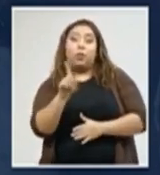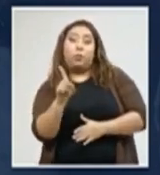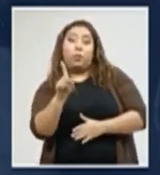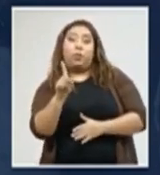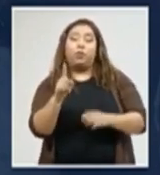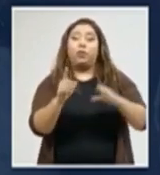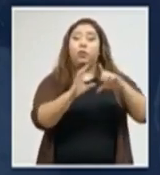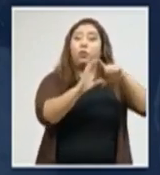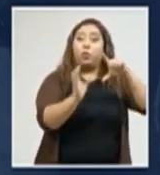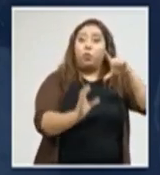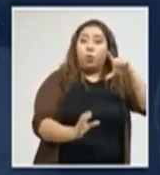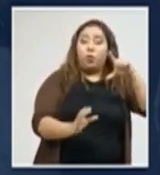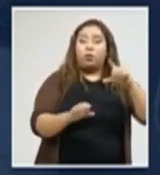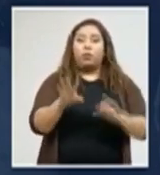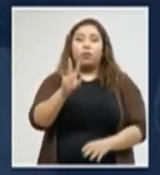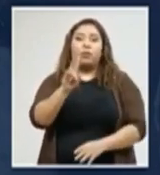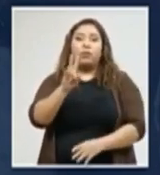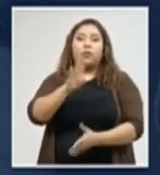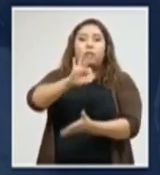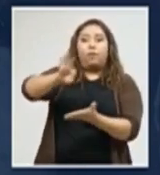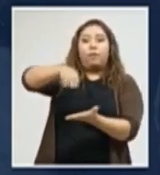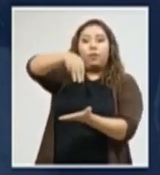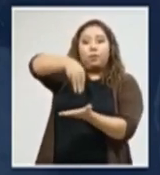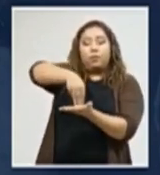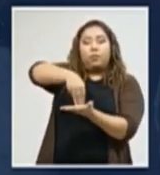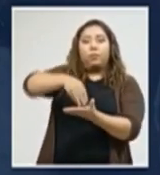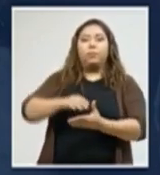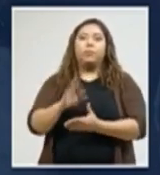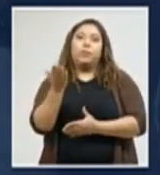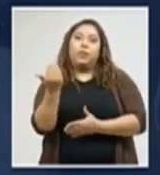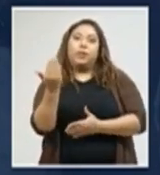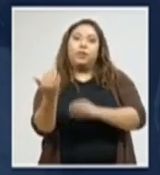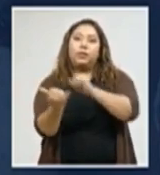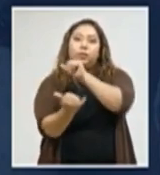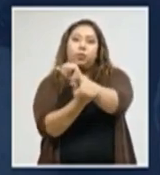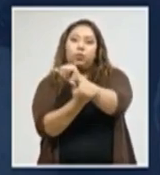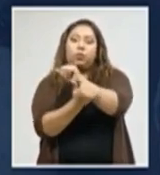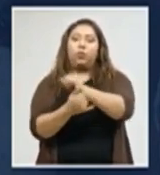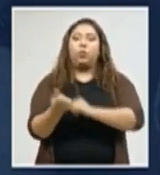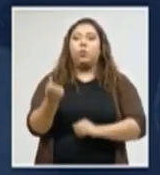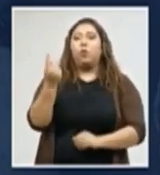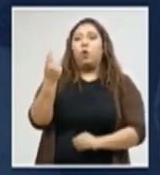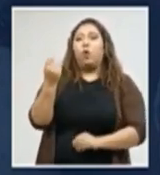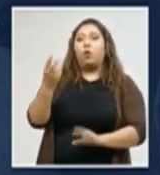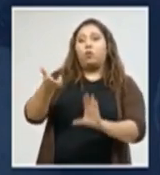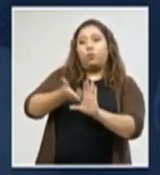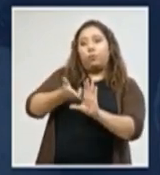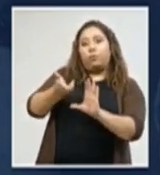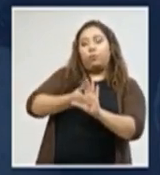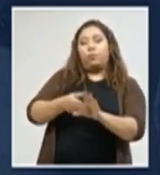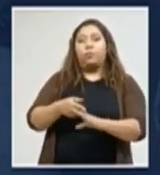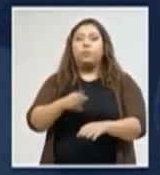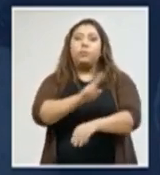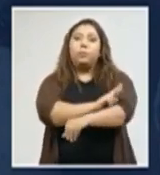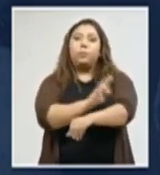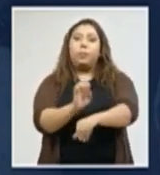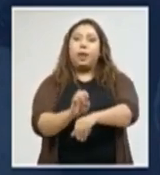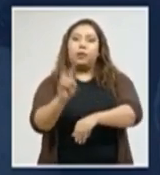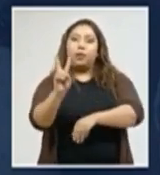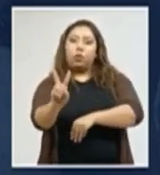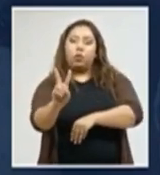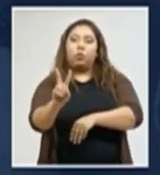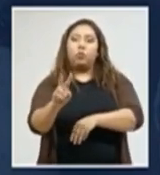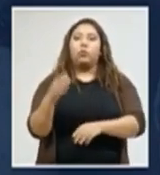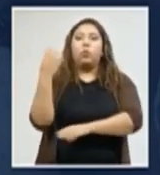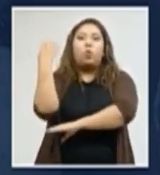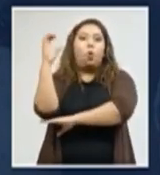departamento de Cortés, 17 a Francisco Morazán, 15 a Lloro, 11 a Choluteca, 2 a Valle, 1